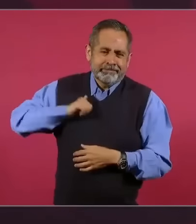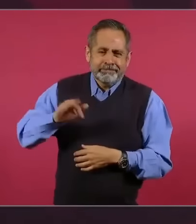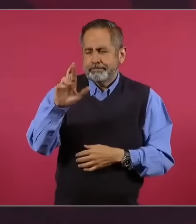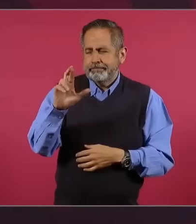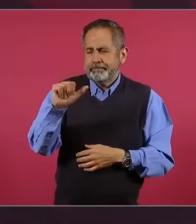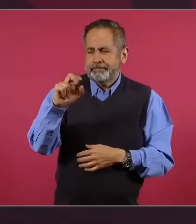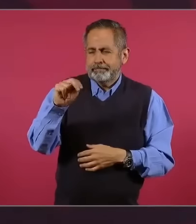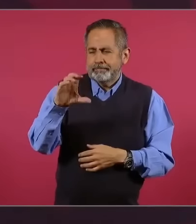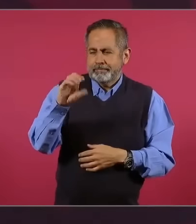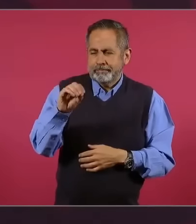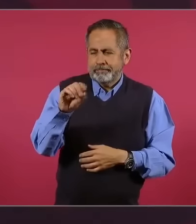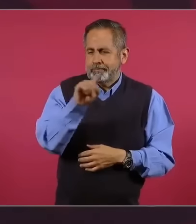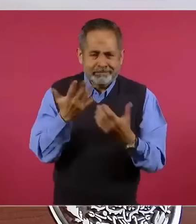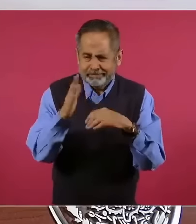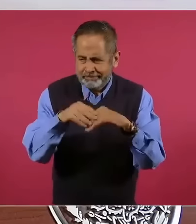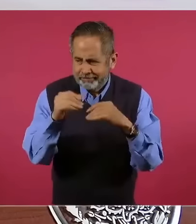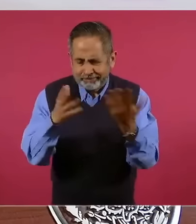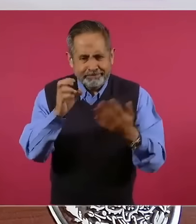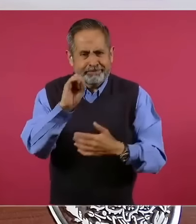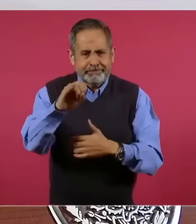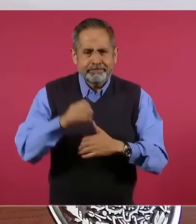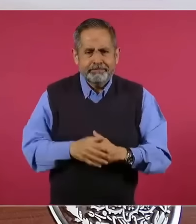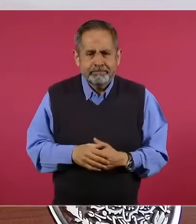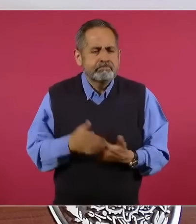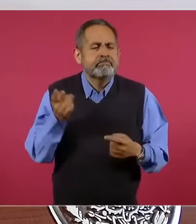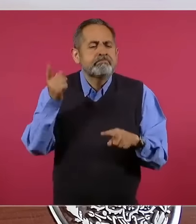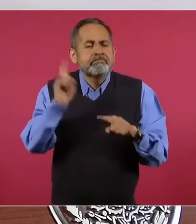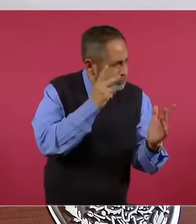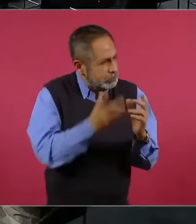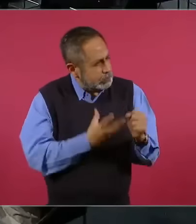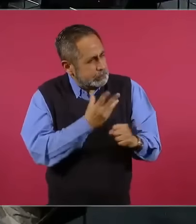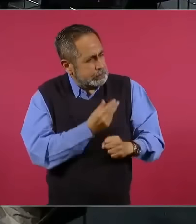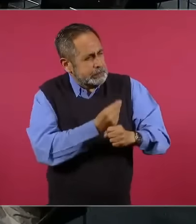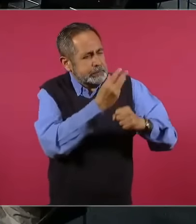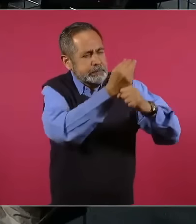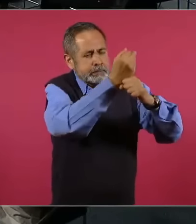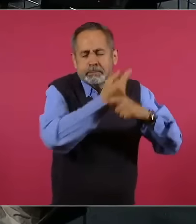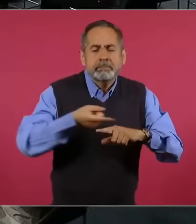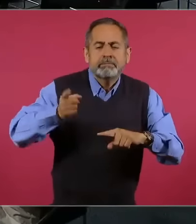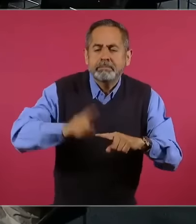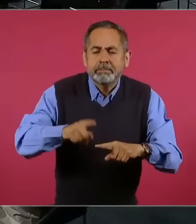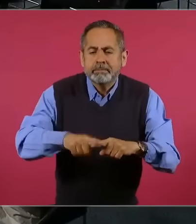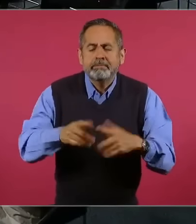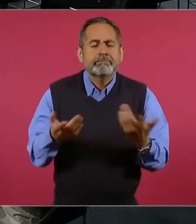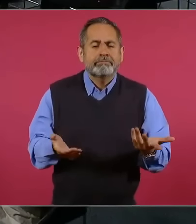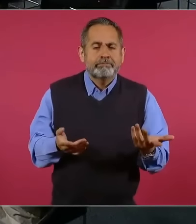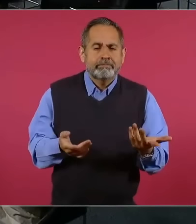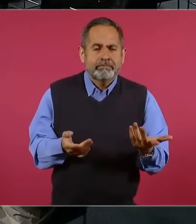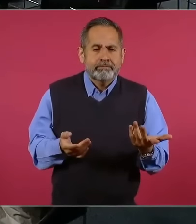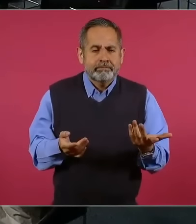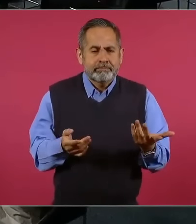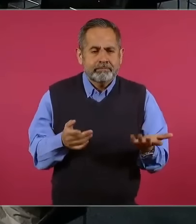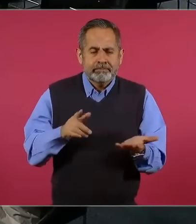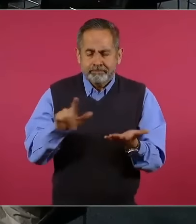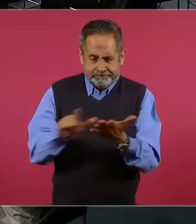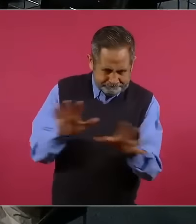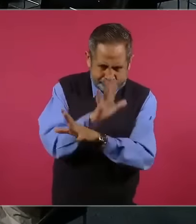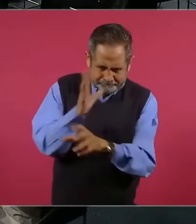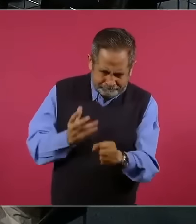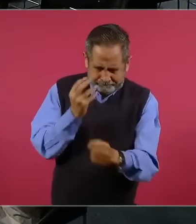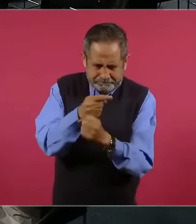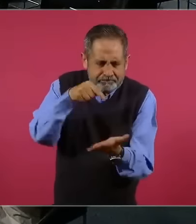claro. ¿Y quién? ¿Quién construye lo nuevo? ¿Con quién hay una reforma? ¿Con quién